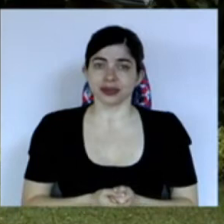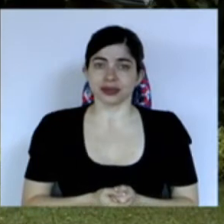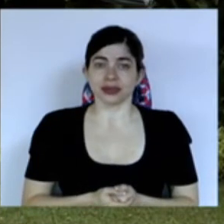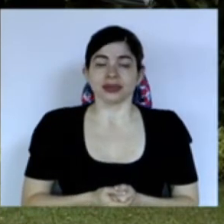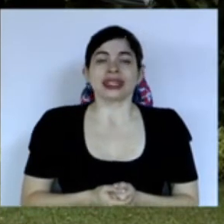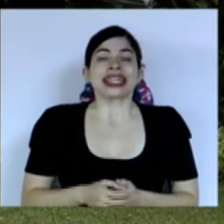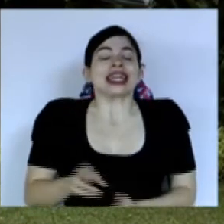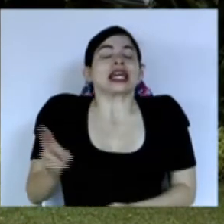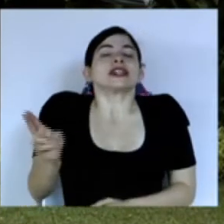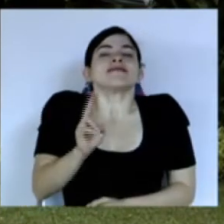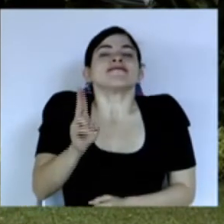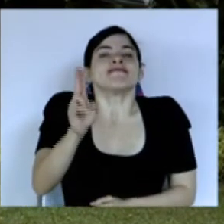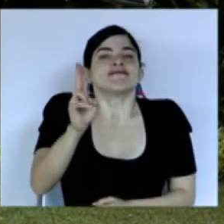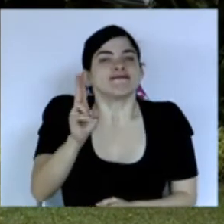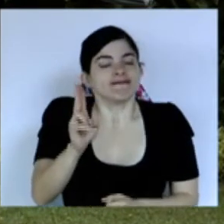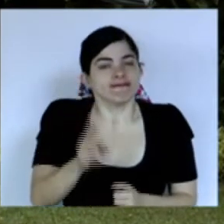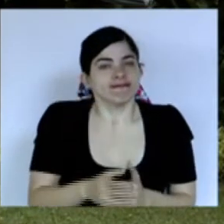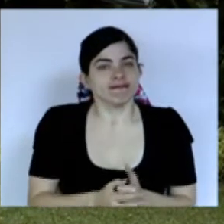era inminente